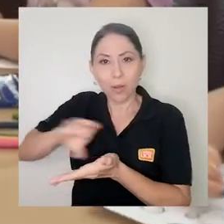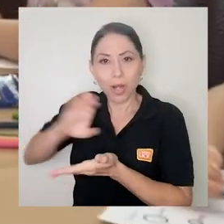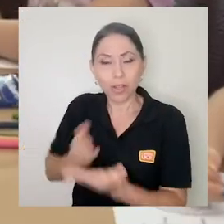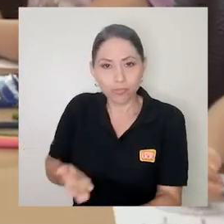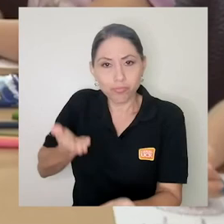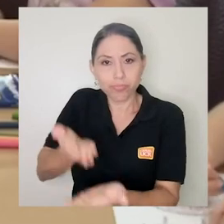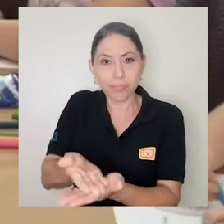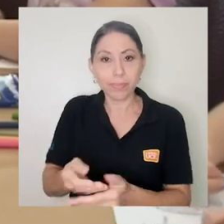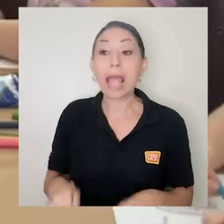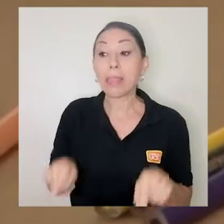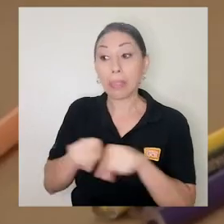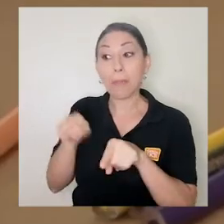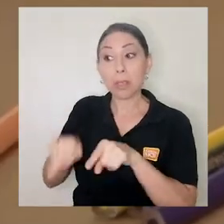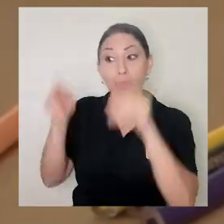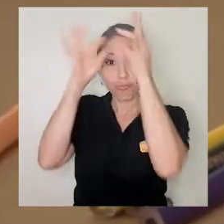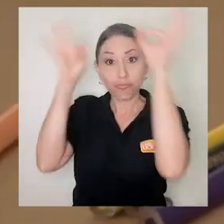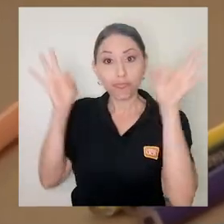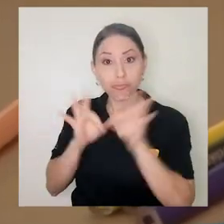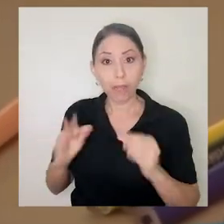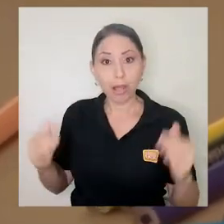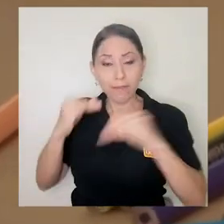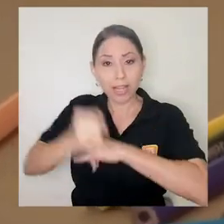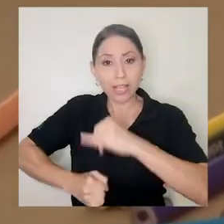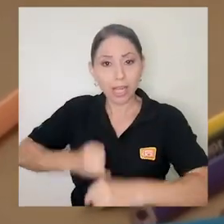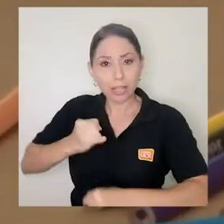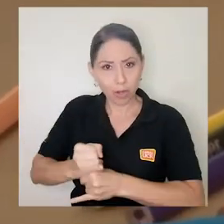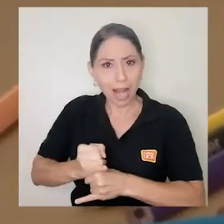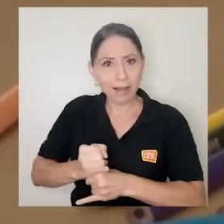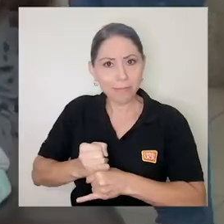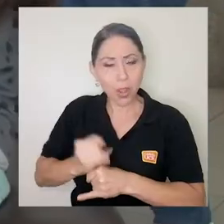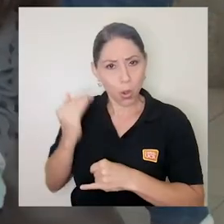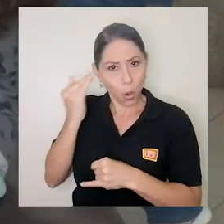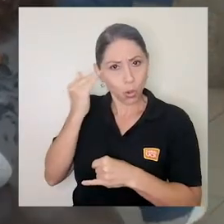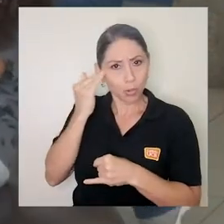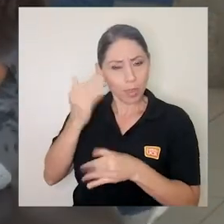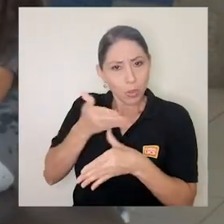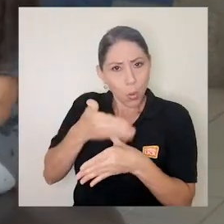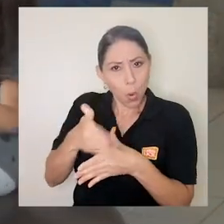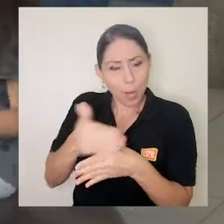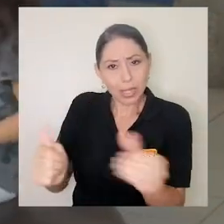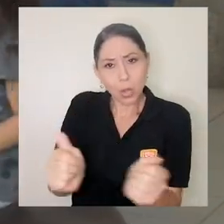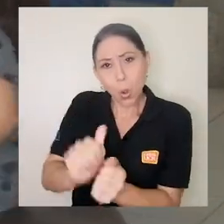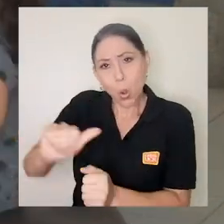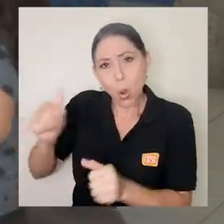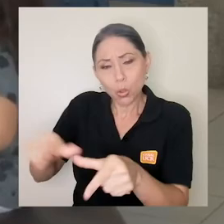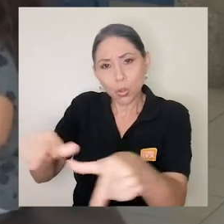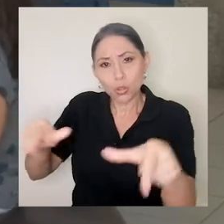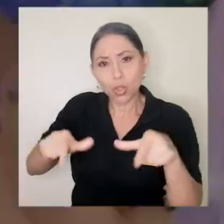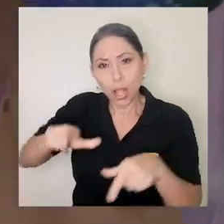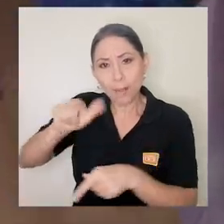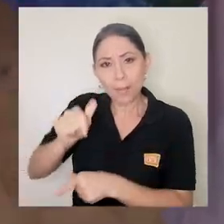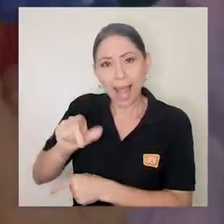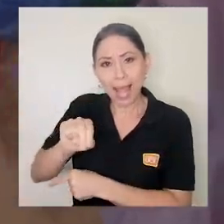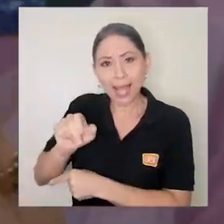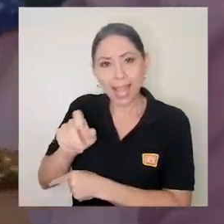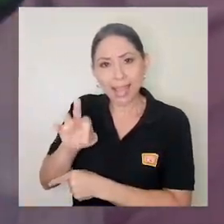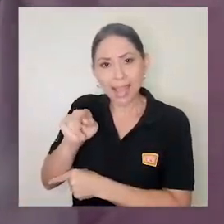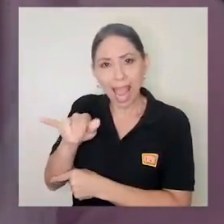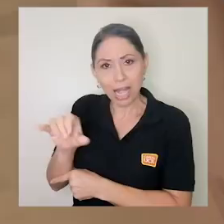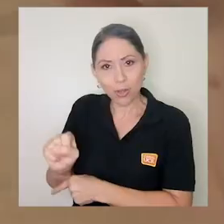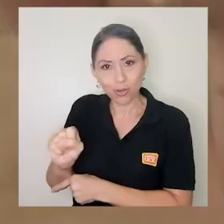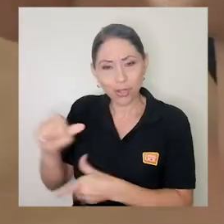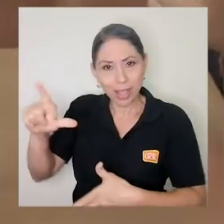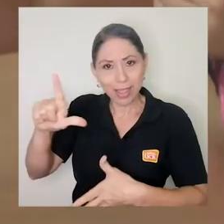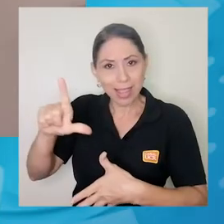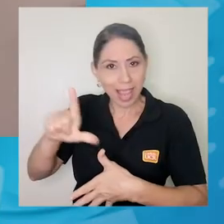nivel internacional mediante el compartir de conocimiento con otros planetarios del área ya tenemos aproximadamente